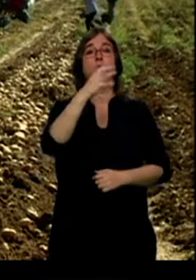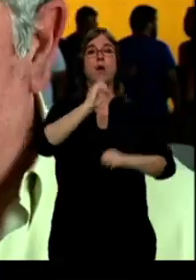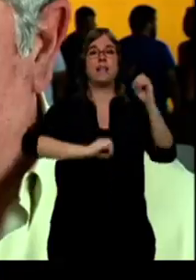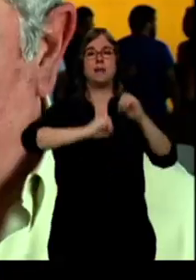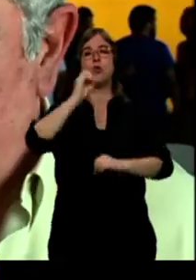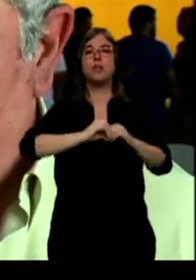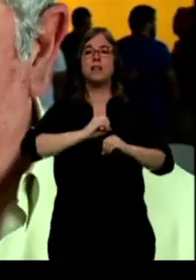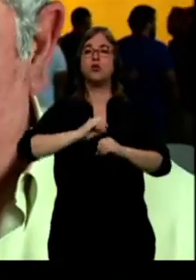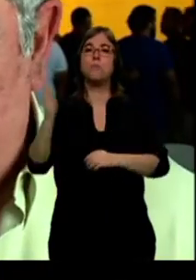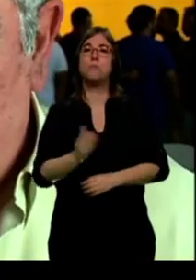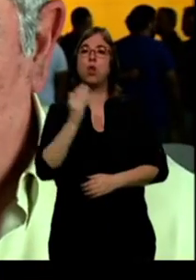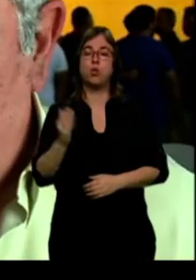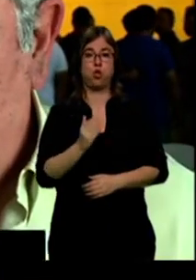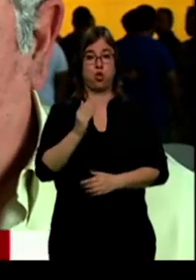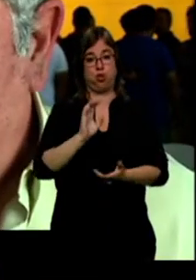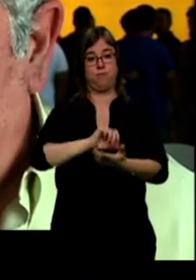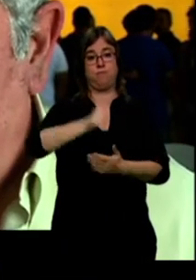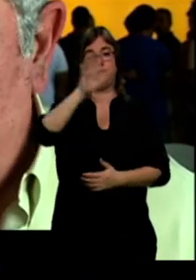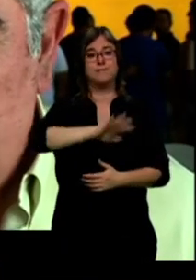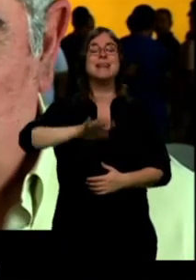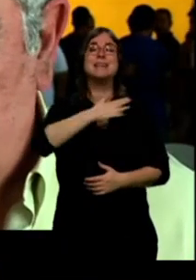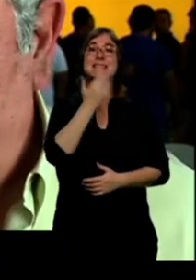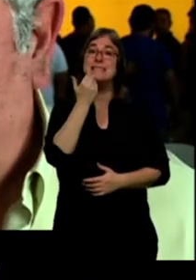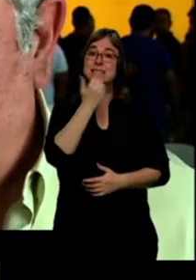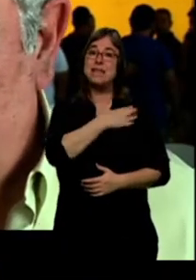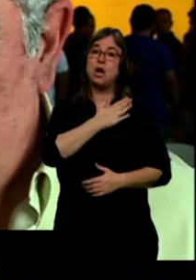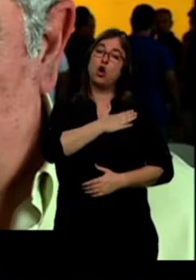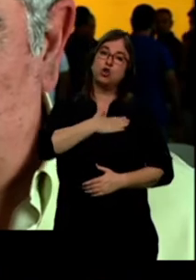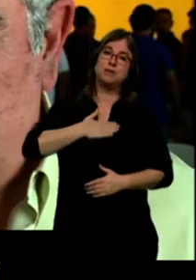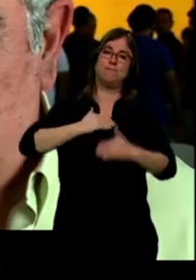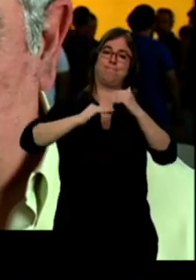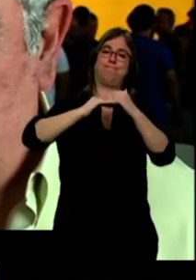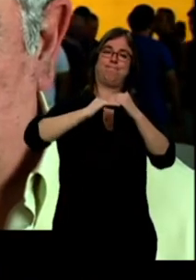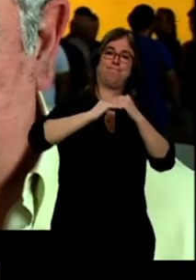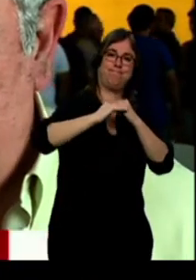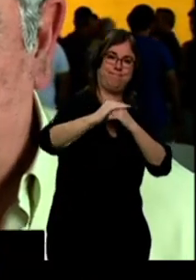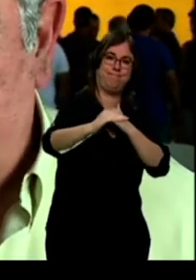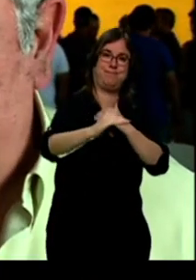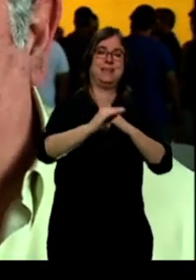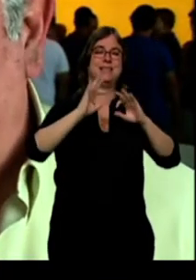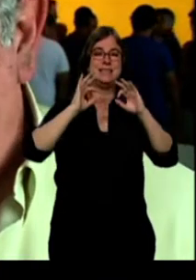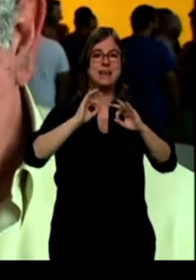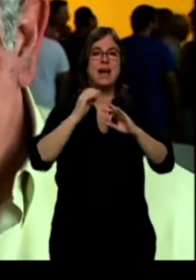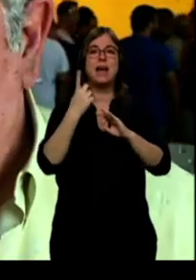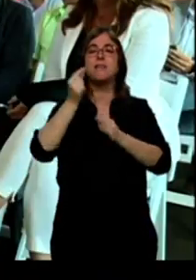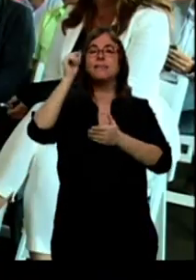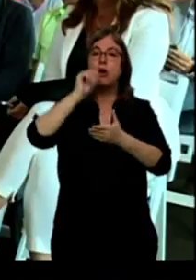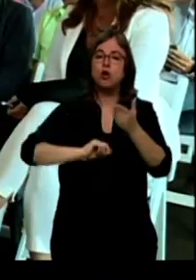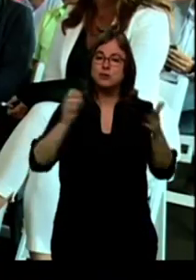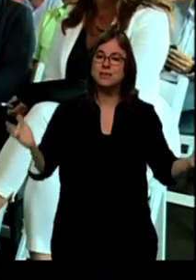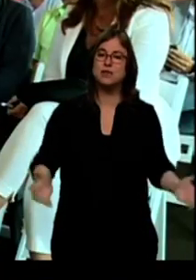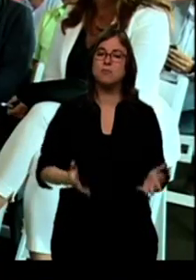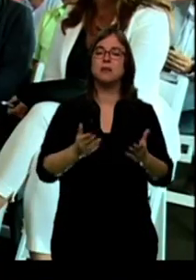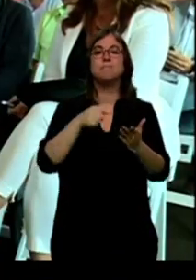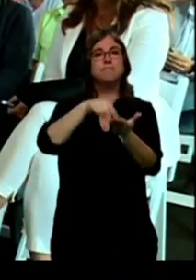Para conseguir estabilidad en el mercado hay que potenciar los contratos y exigir unas políticas reales. La